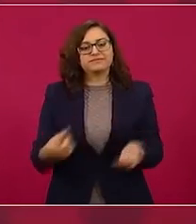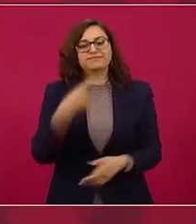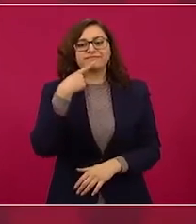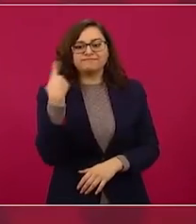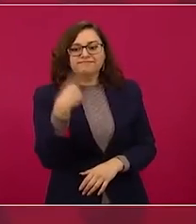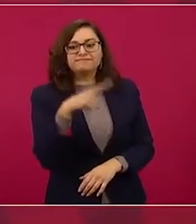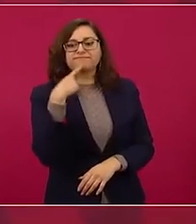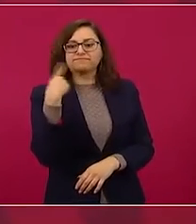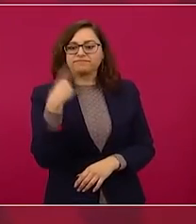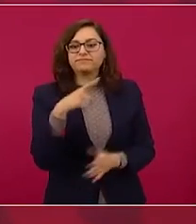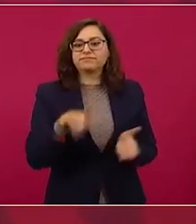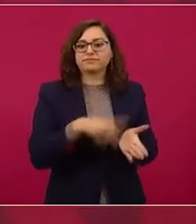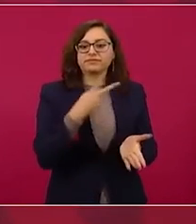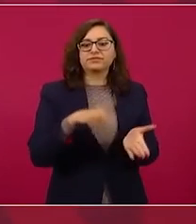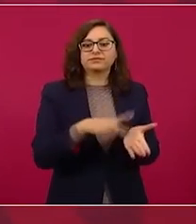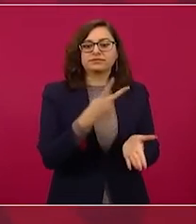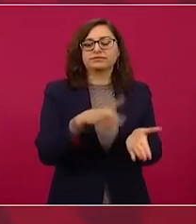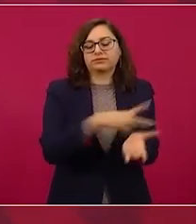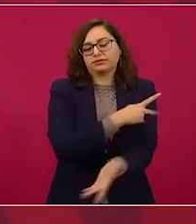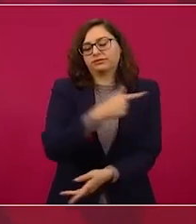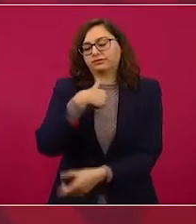con trabajadores y con el pueblo.